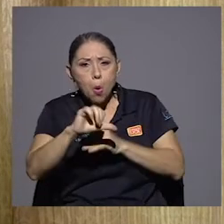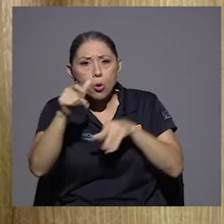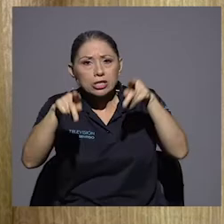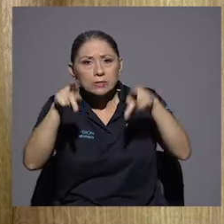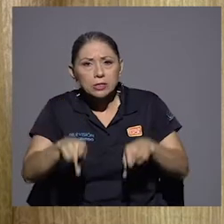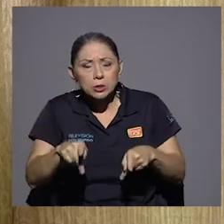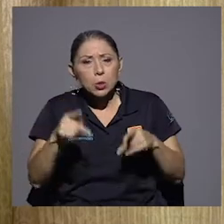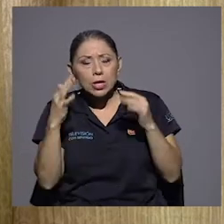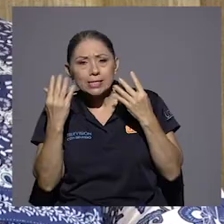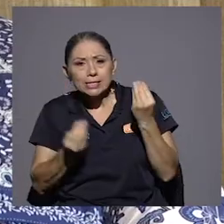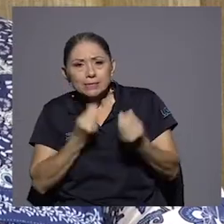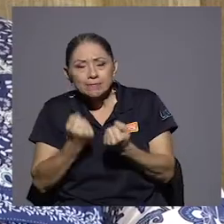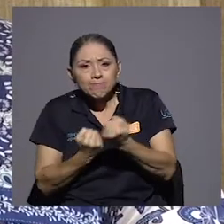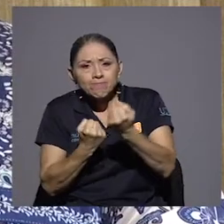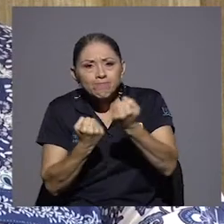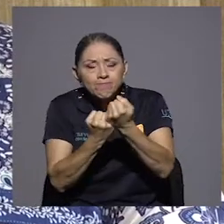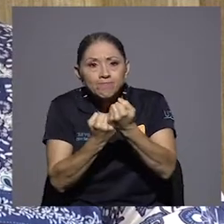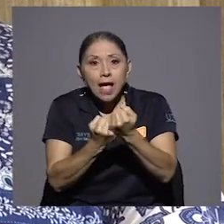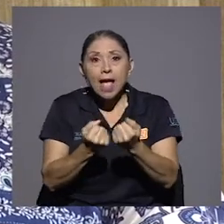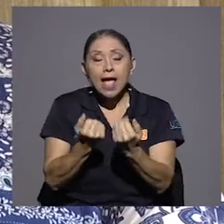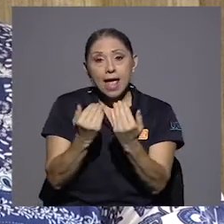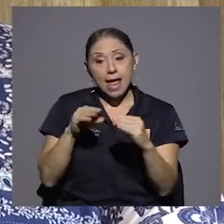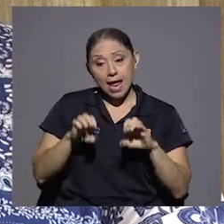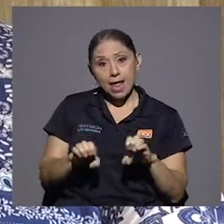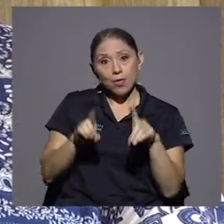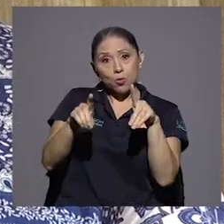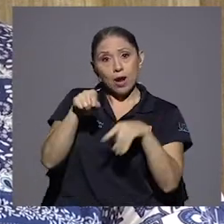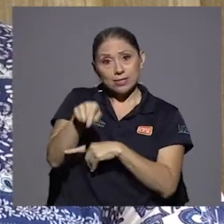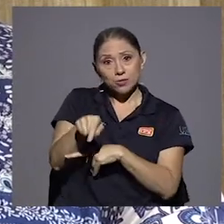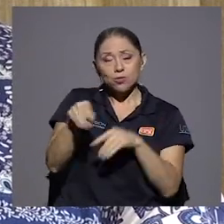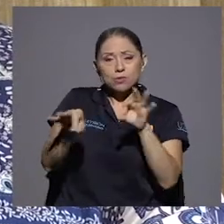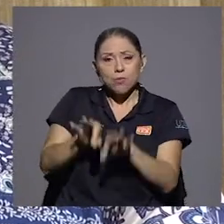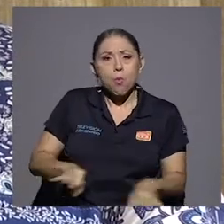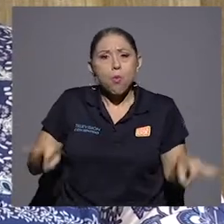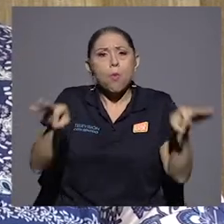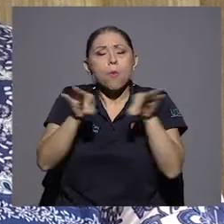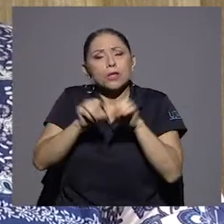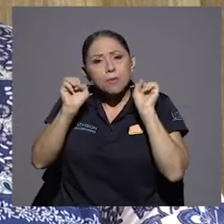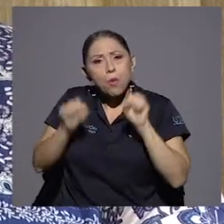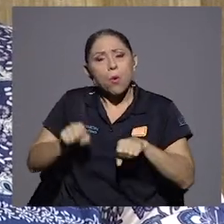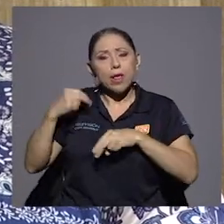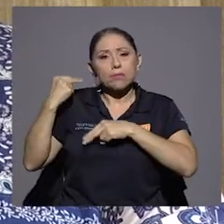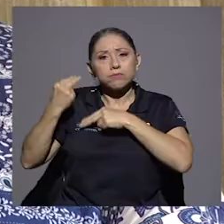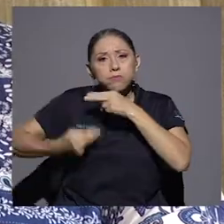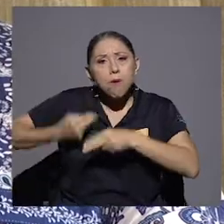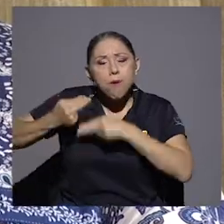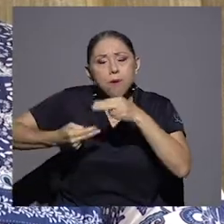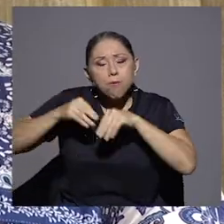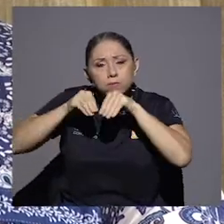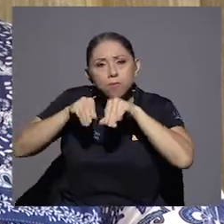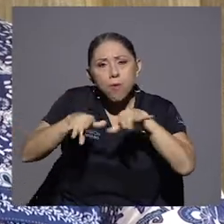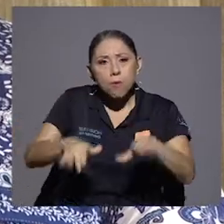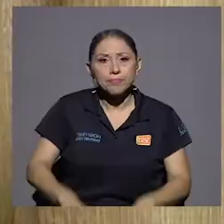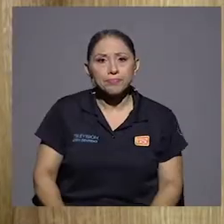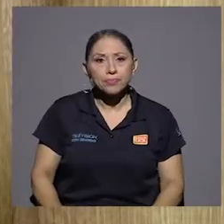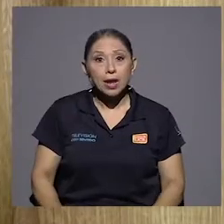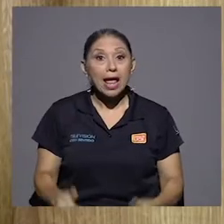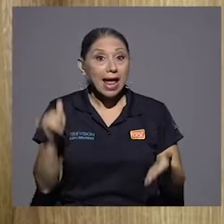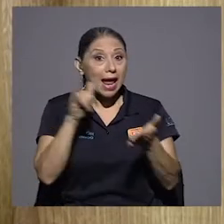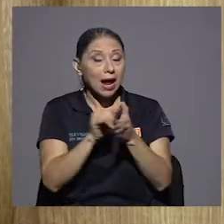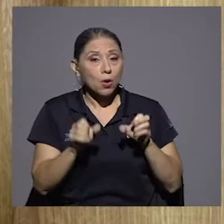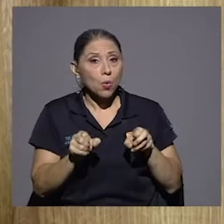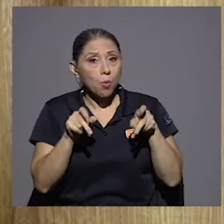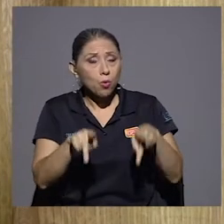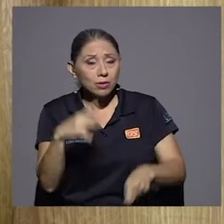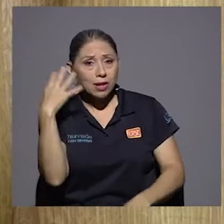ha sido un medio, para mí, muy importante para llevar ese legado. Esta es una oportunidad muy linda